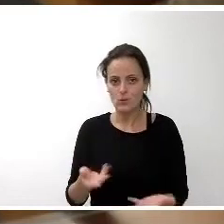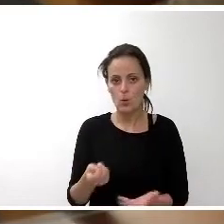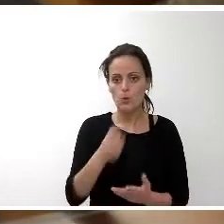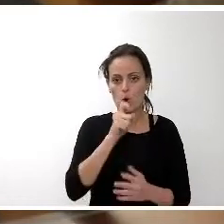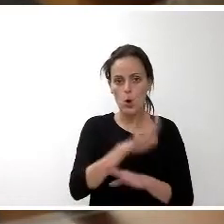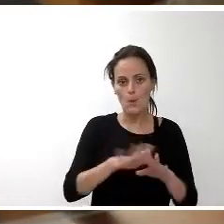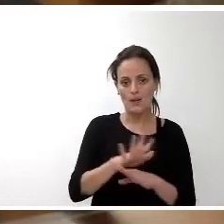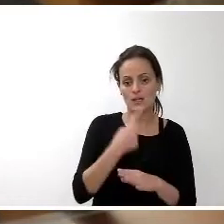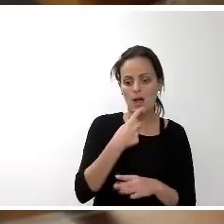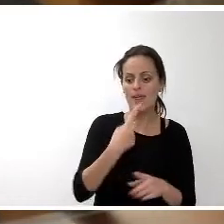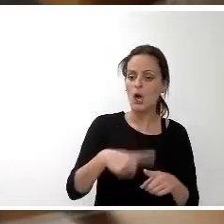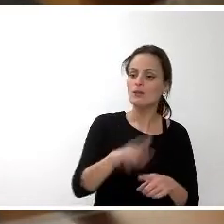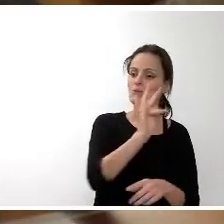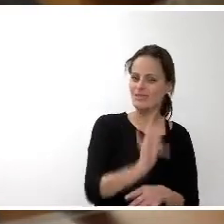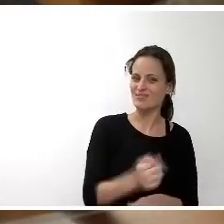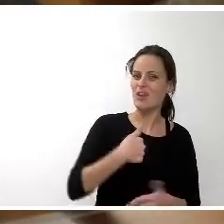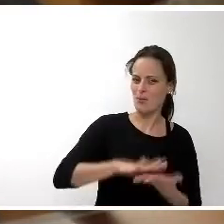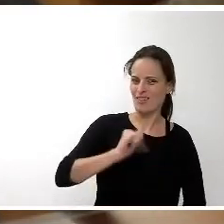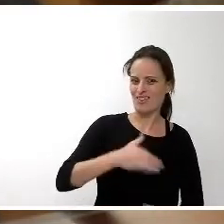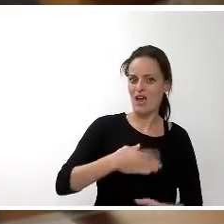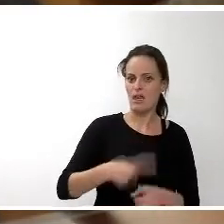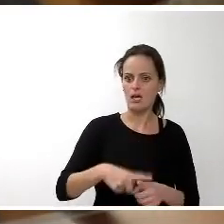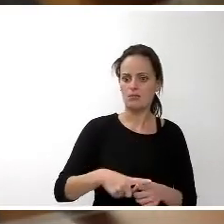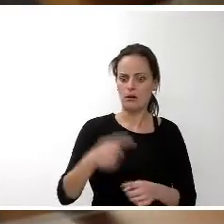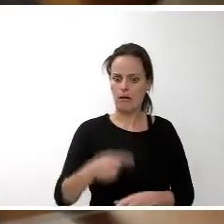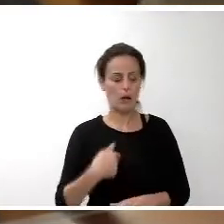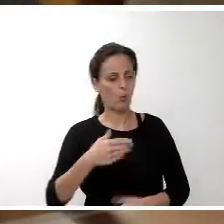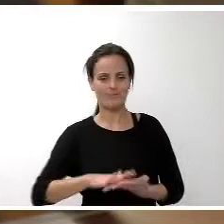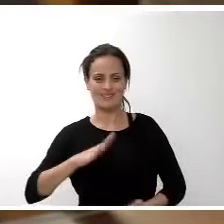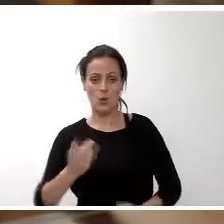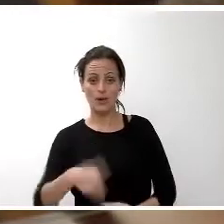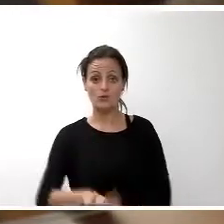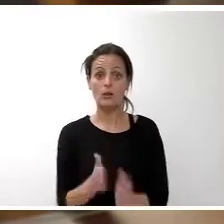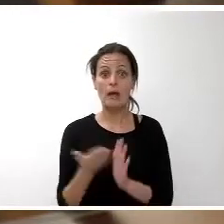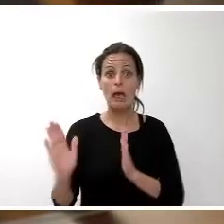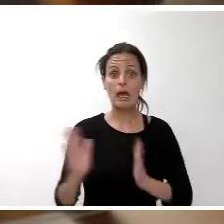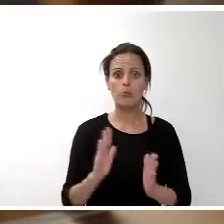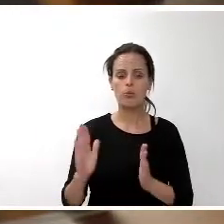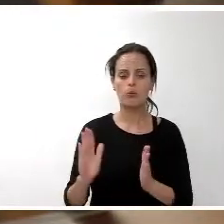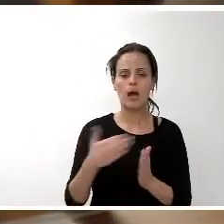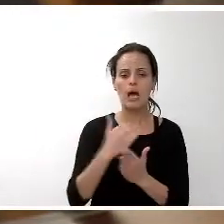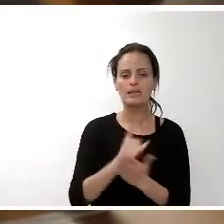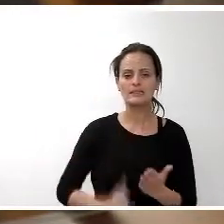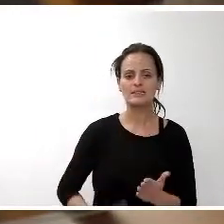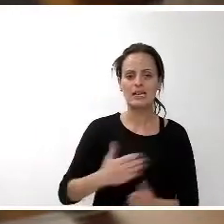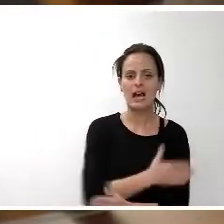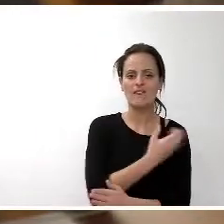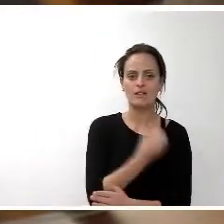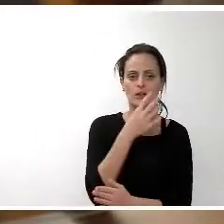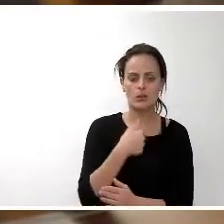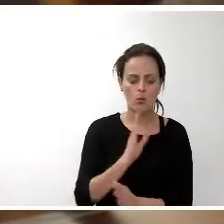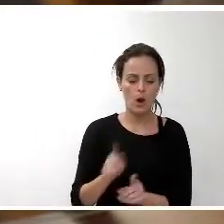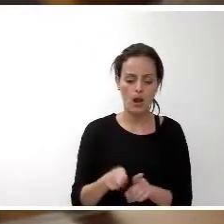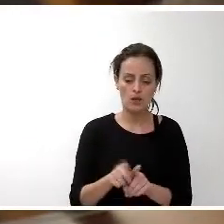nadie quiere ser competente. Y en la época de crisis económica, este cabildo se ha empeñado especialmente por las